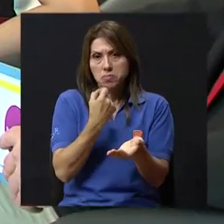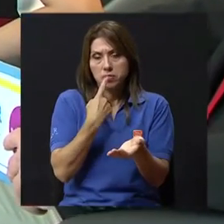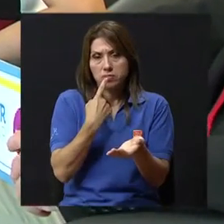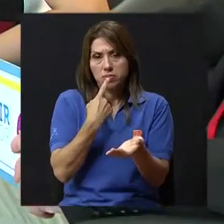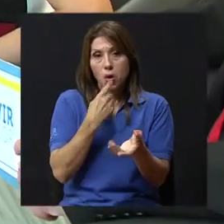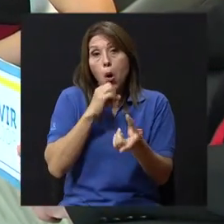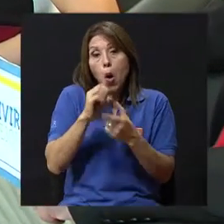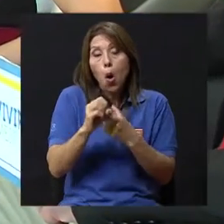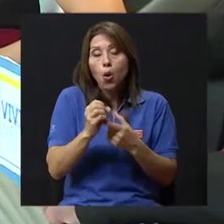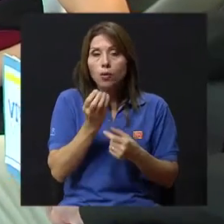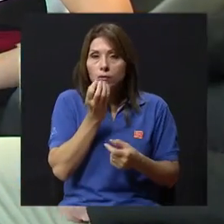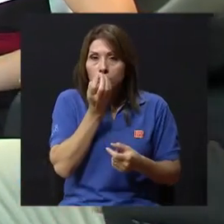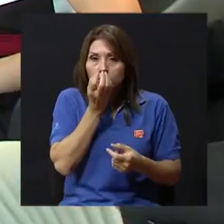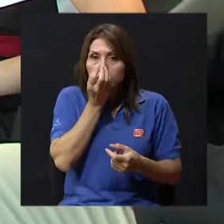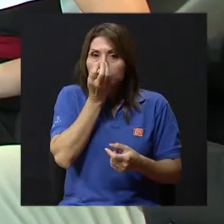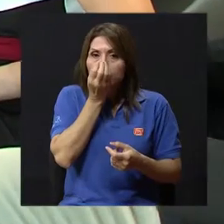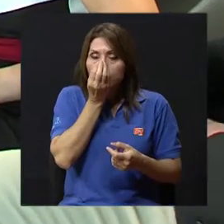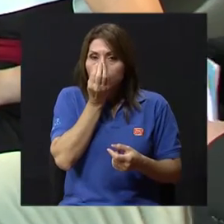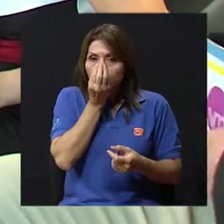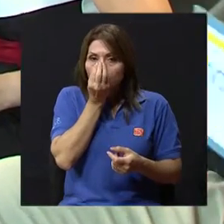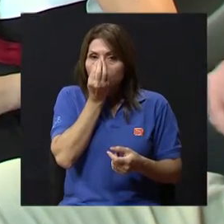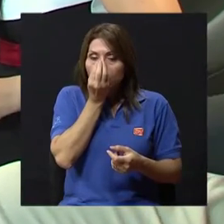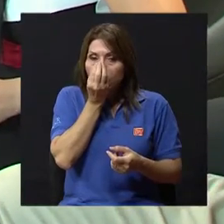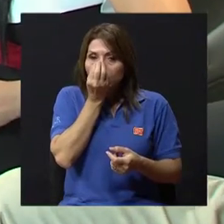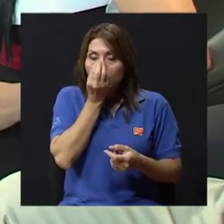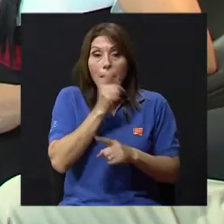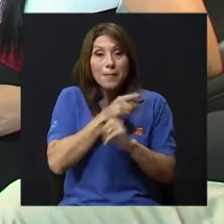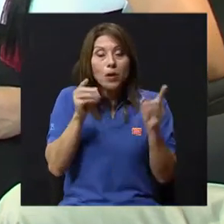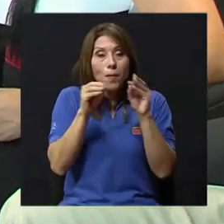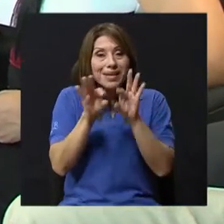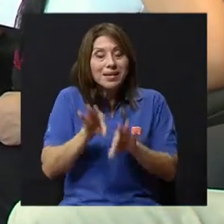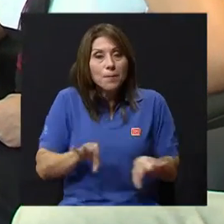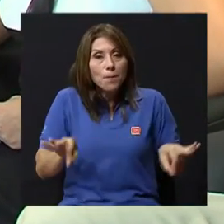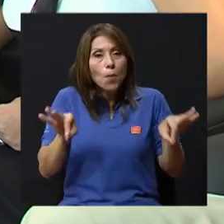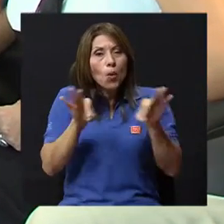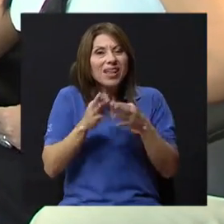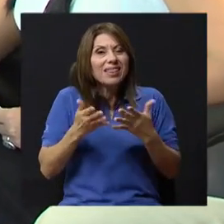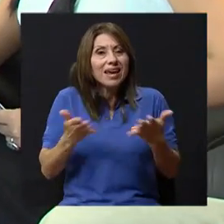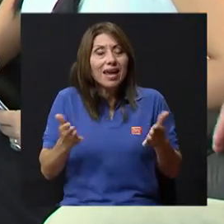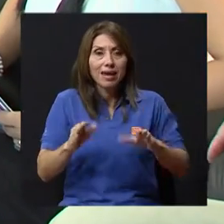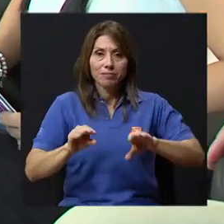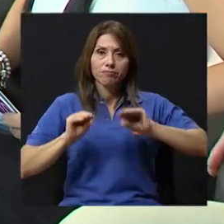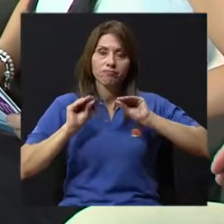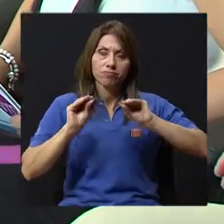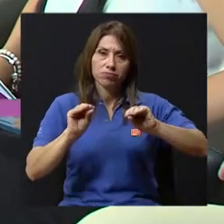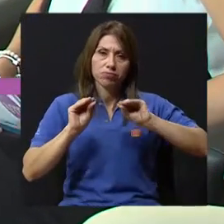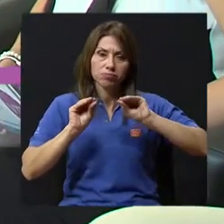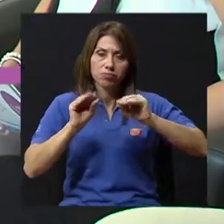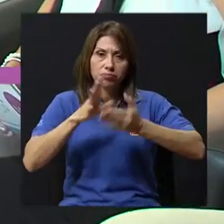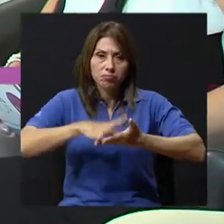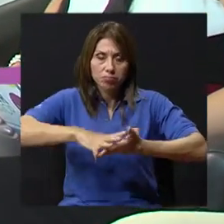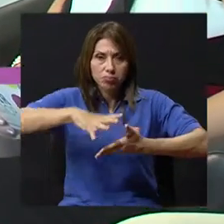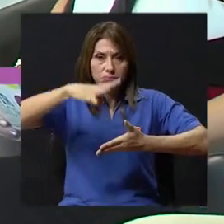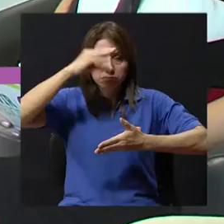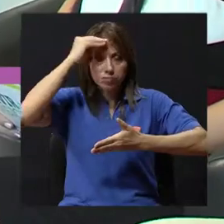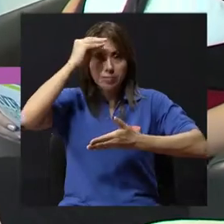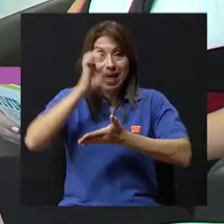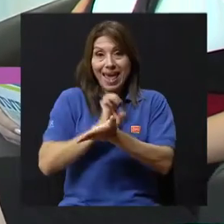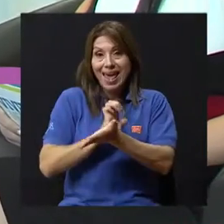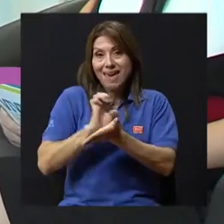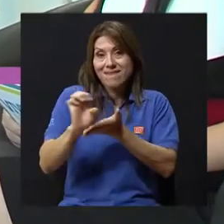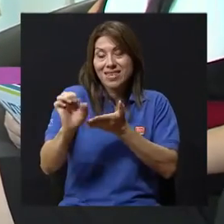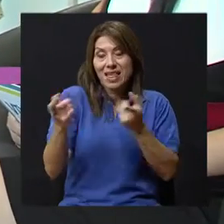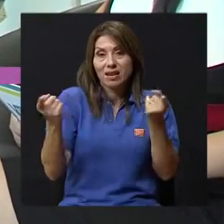tomarse o que hay que inhalar. Pero más importante que es la educación y evitar los factores de riesgo.